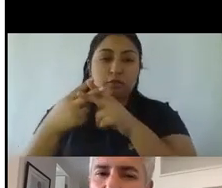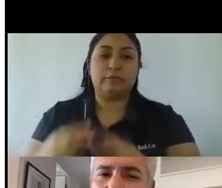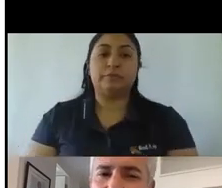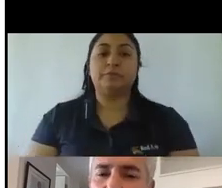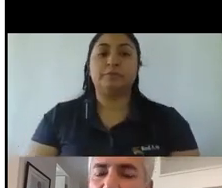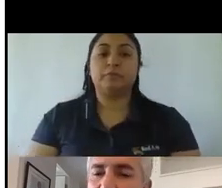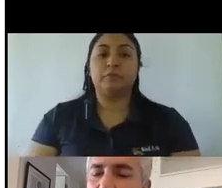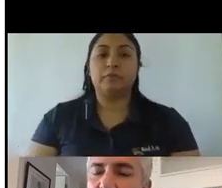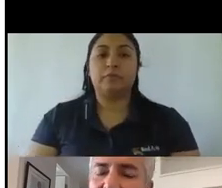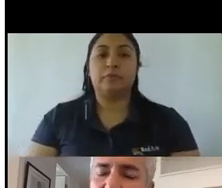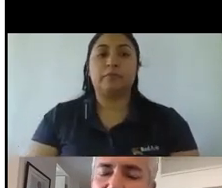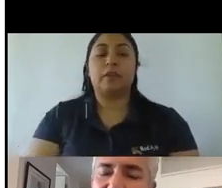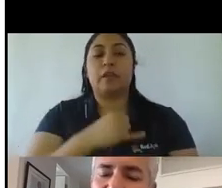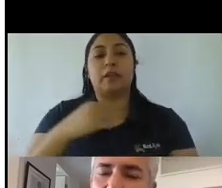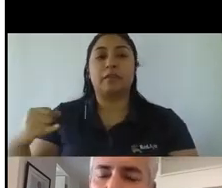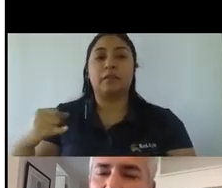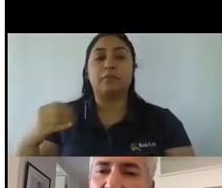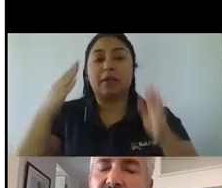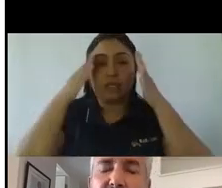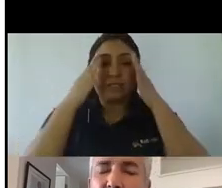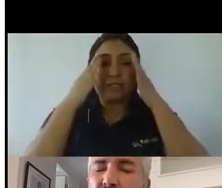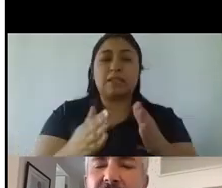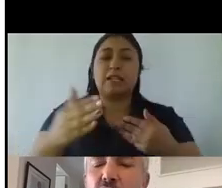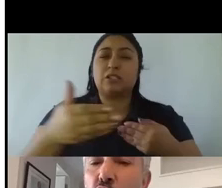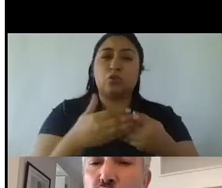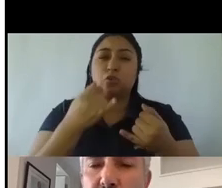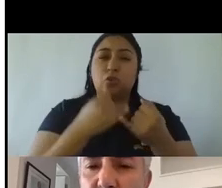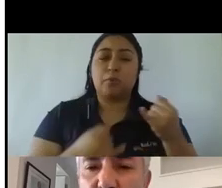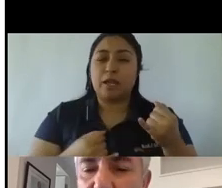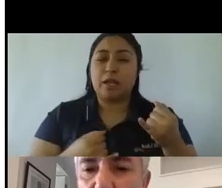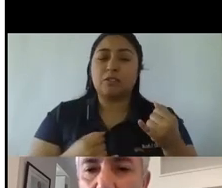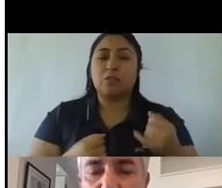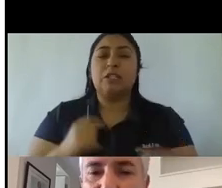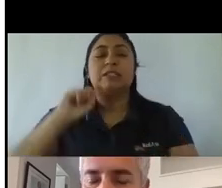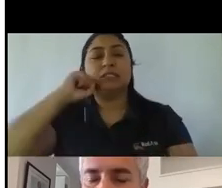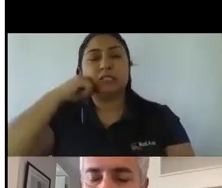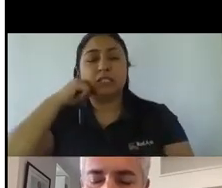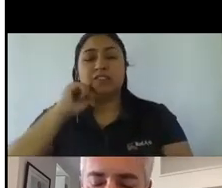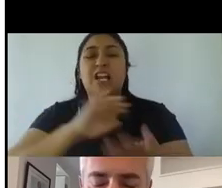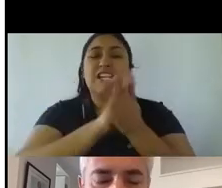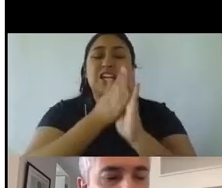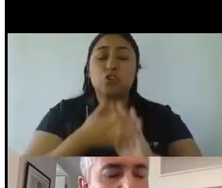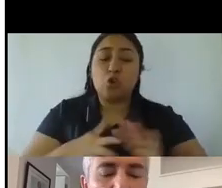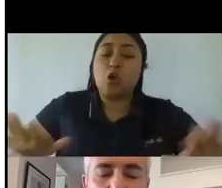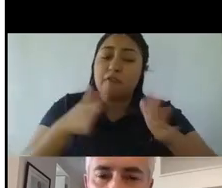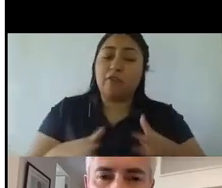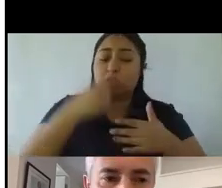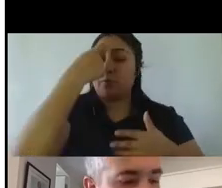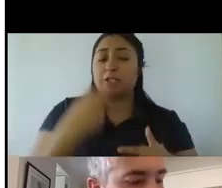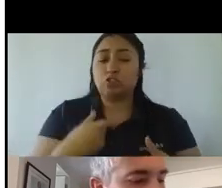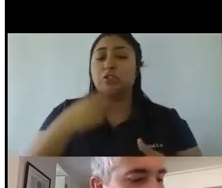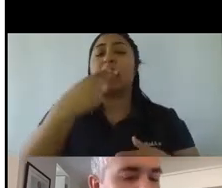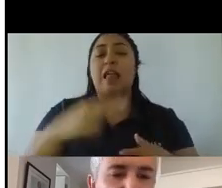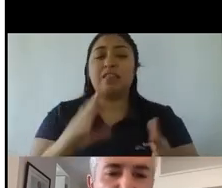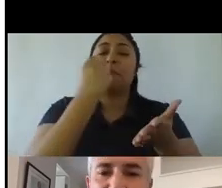centrarse en el corto plazo tiene que ver con que vamos a orientar todo nuestro esfuerzo personal o de marca o desde la